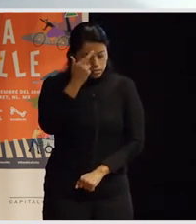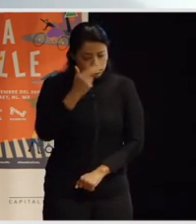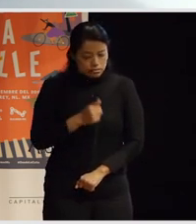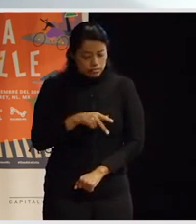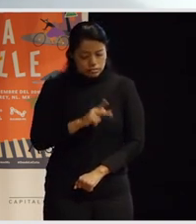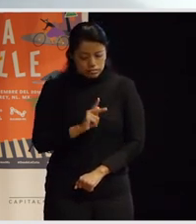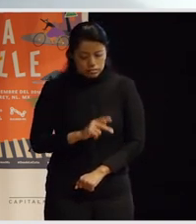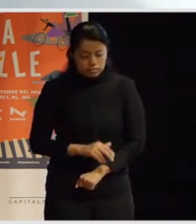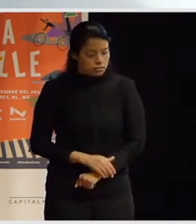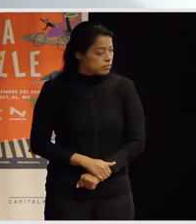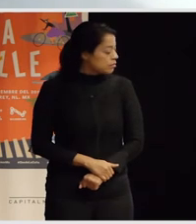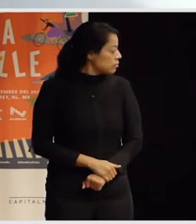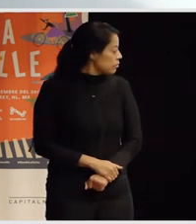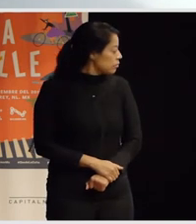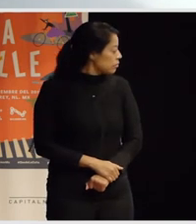que